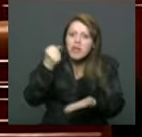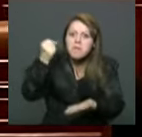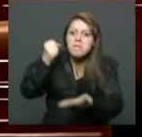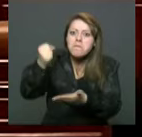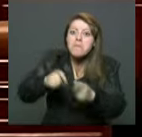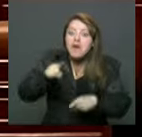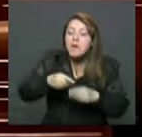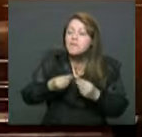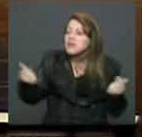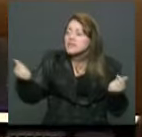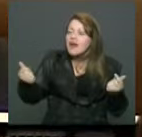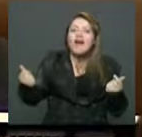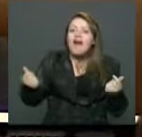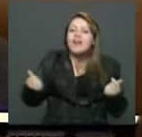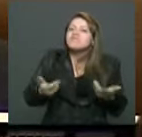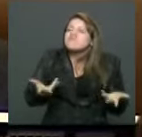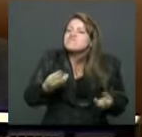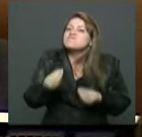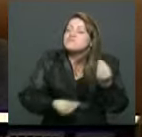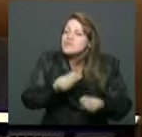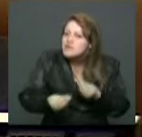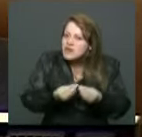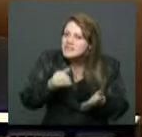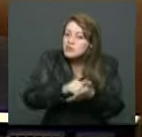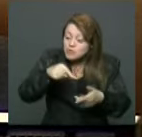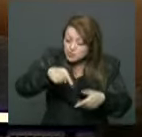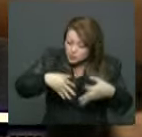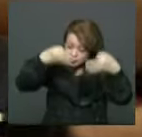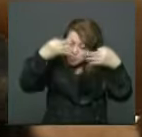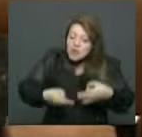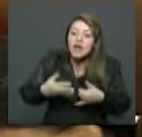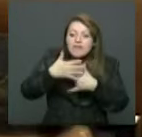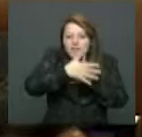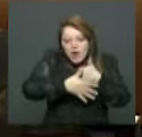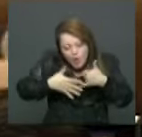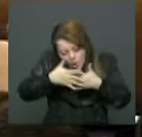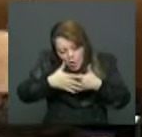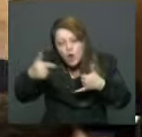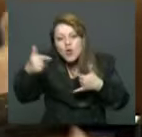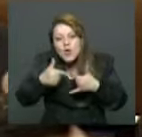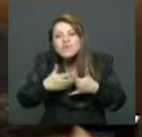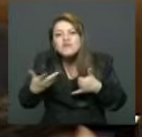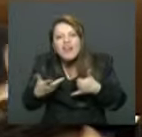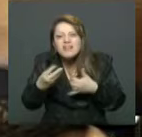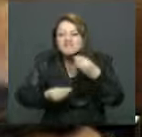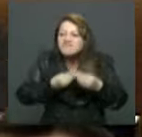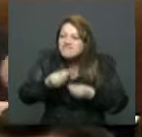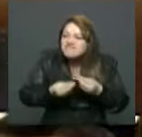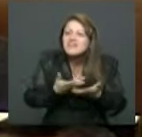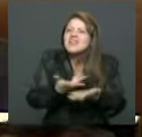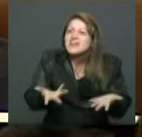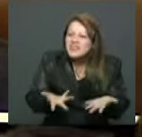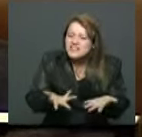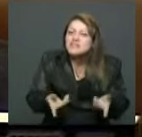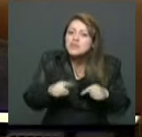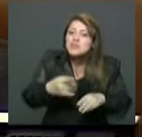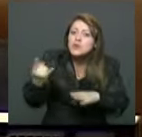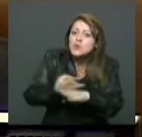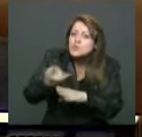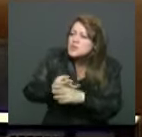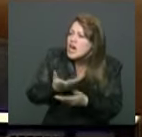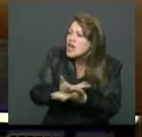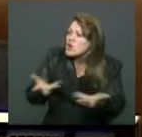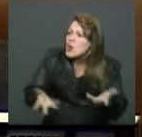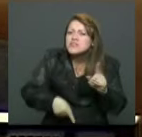distorsionador de la realidad política colombiana al copar, al llevar a utilizar las necesidades de nuestro